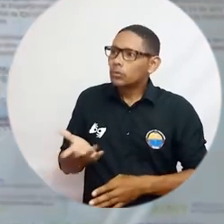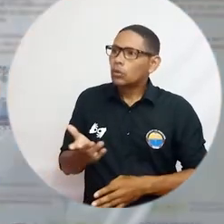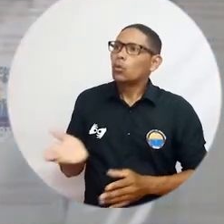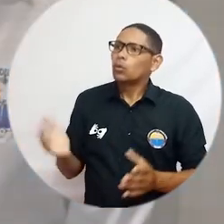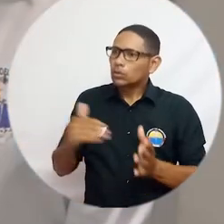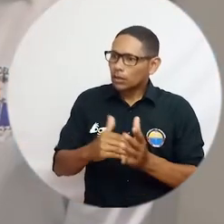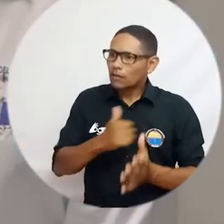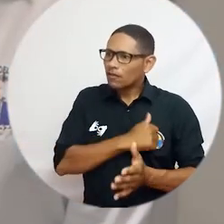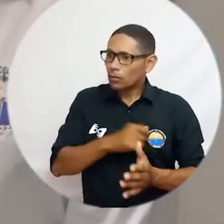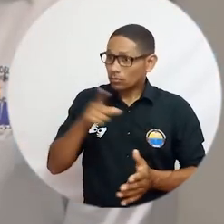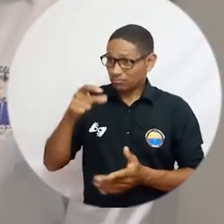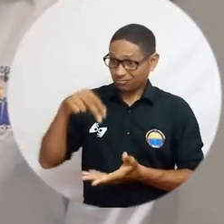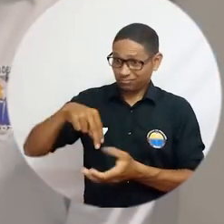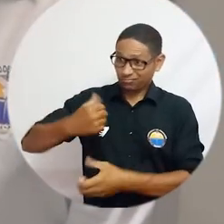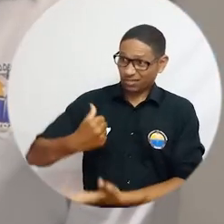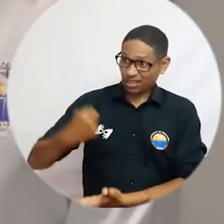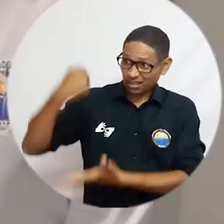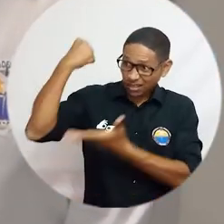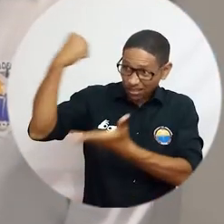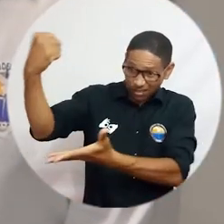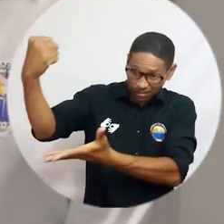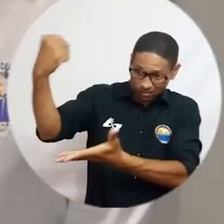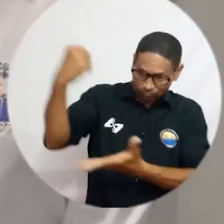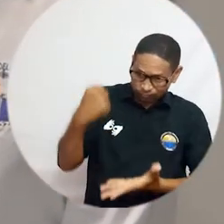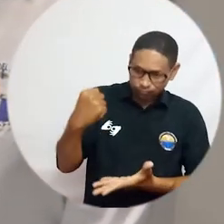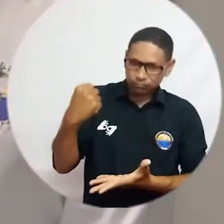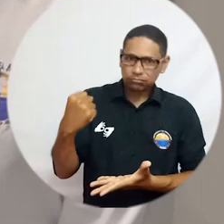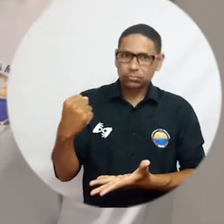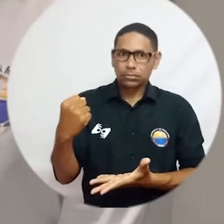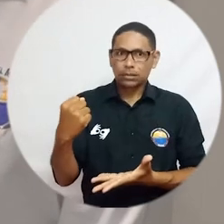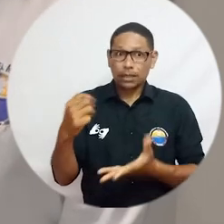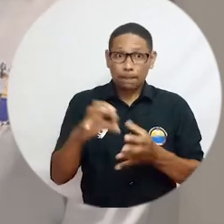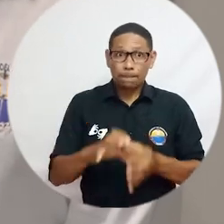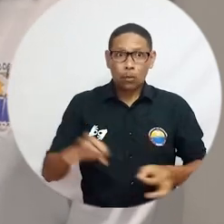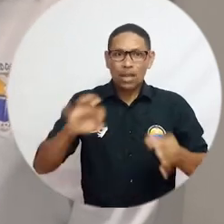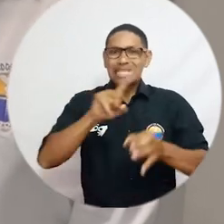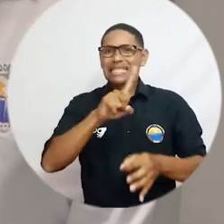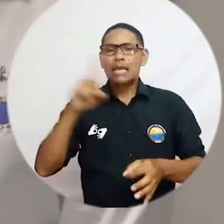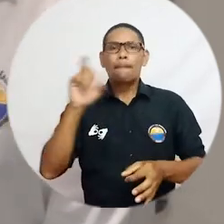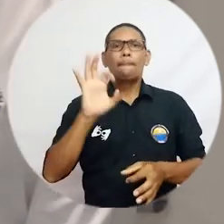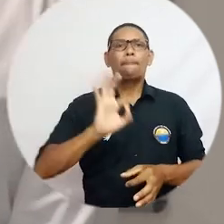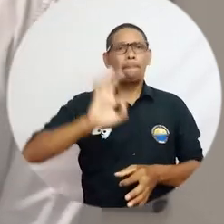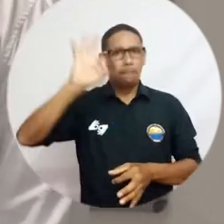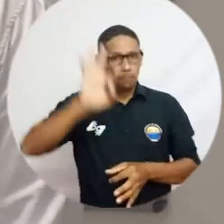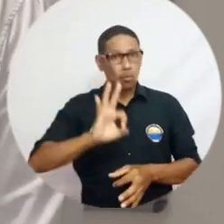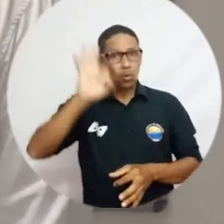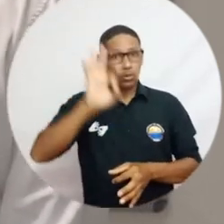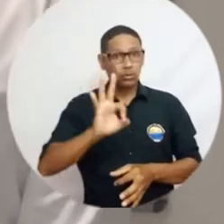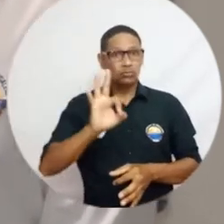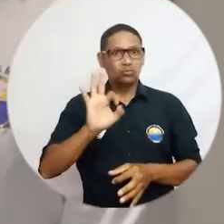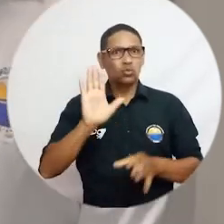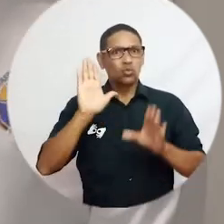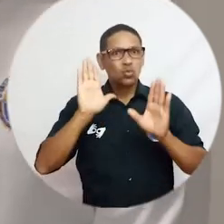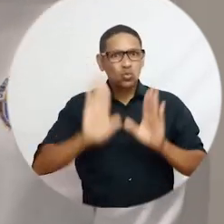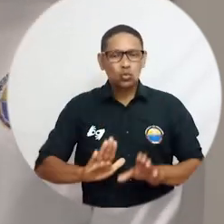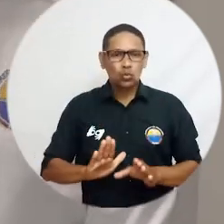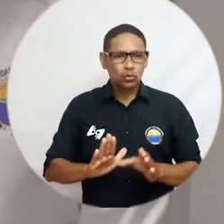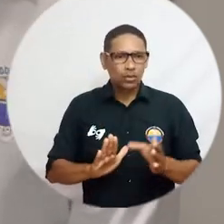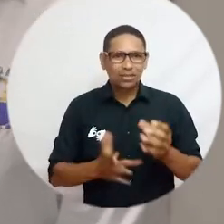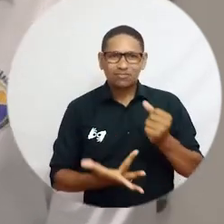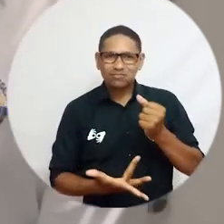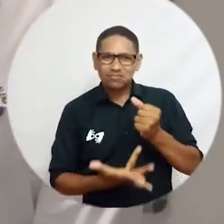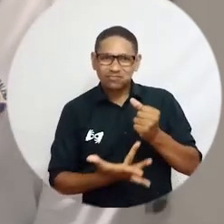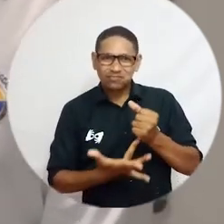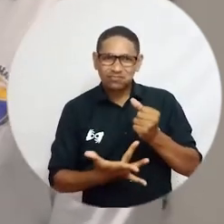que se reconsidere esta asignación, que debe procurar cubrir el 100% de los